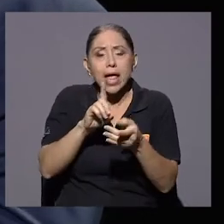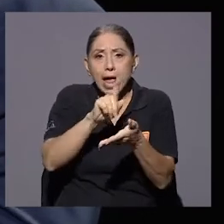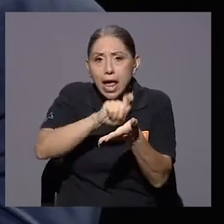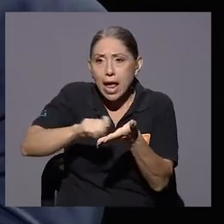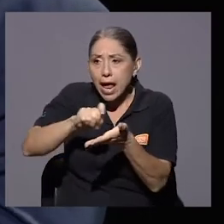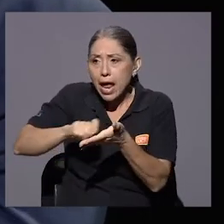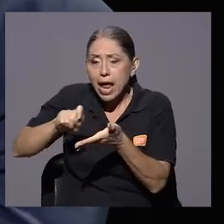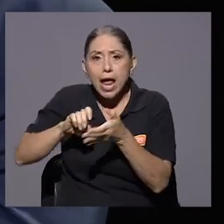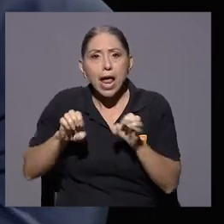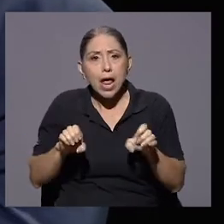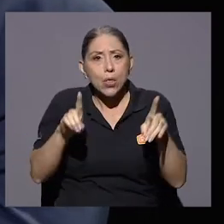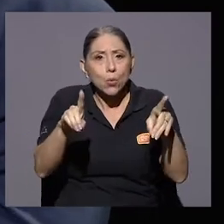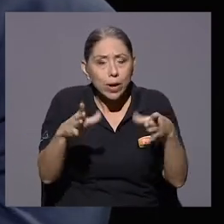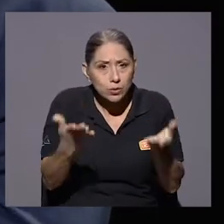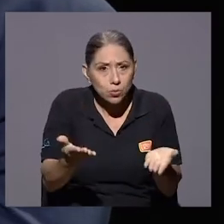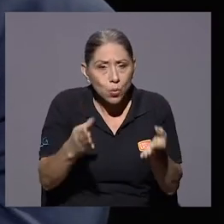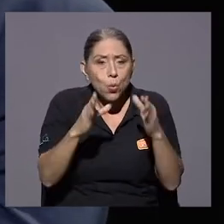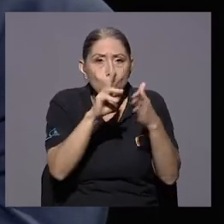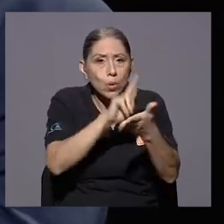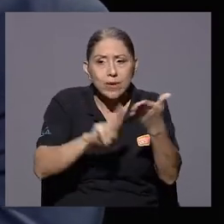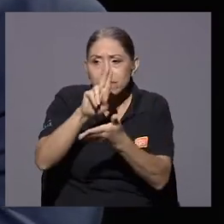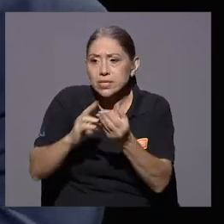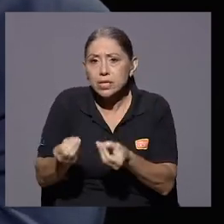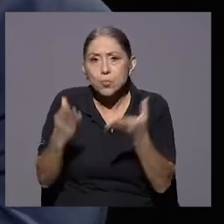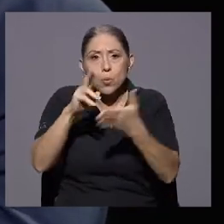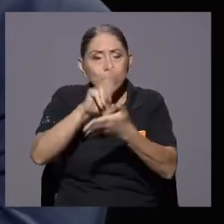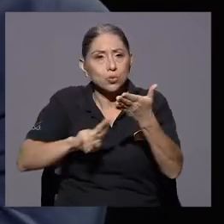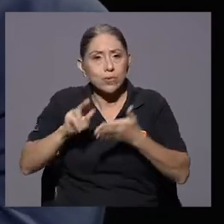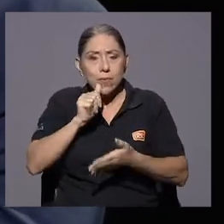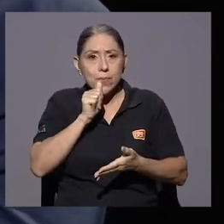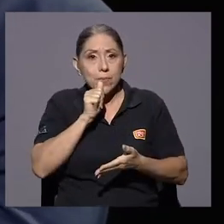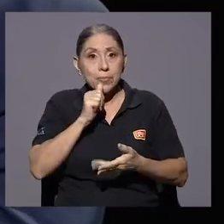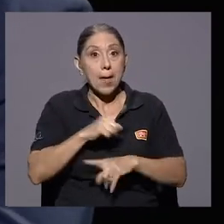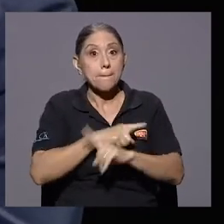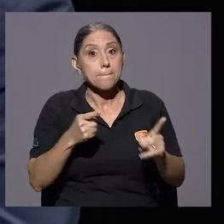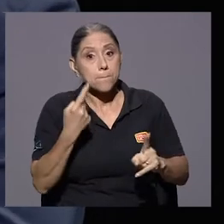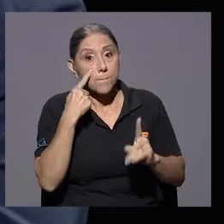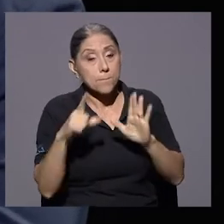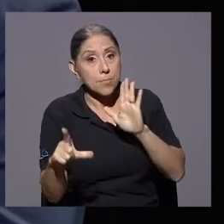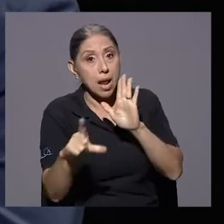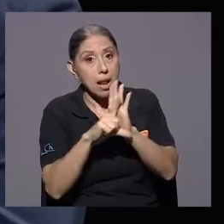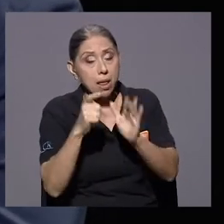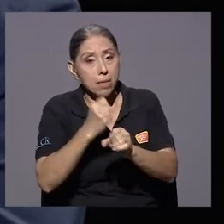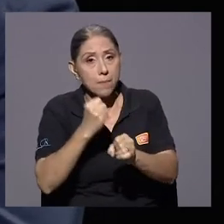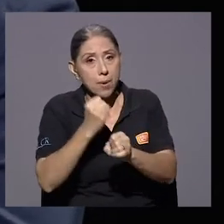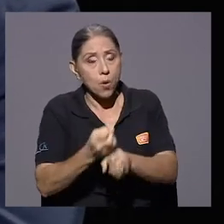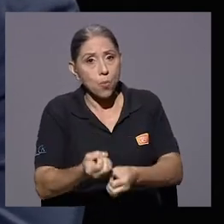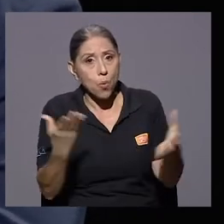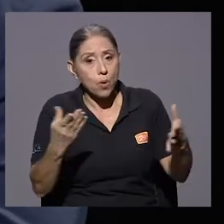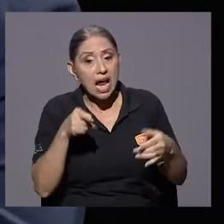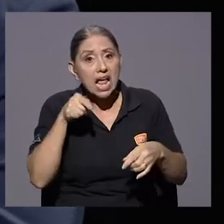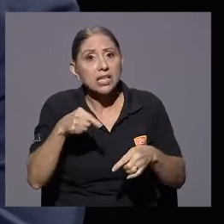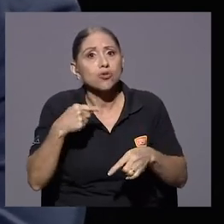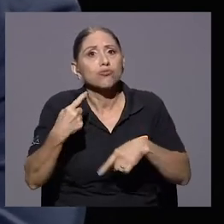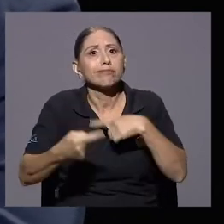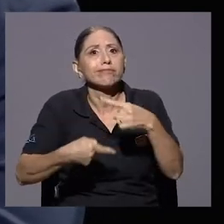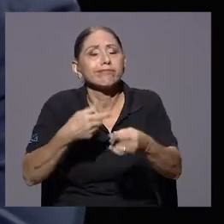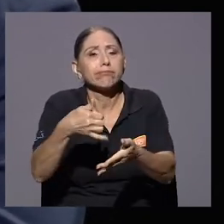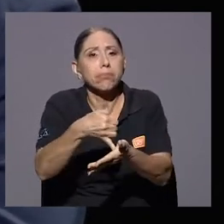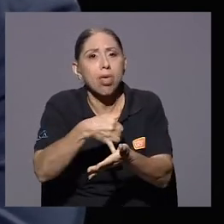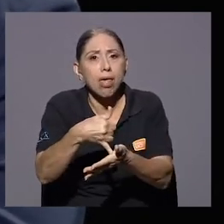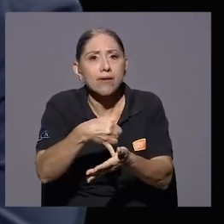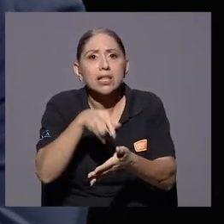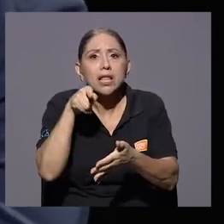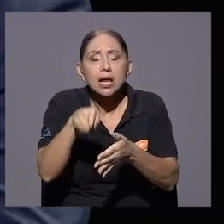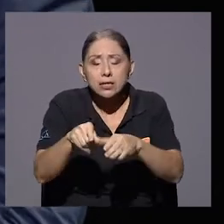universidades privadas, ¿verdad? Y de repente uno ve, por ejemplo, la ley marco de empleo público, que eso va a habilitar indiscutiblemente la